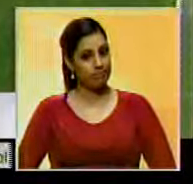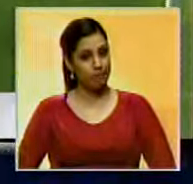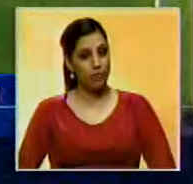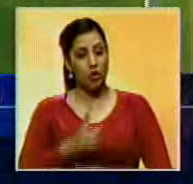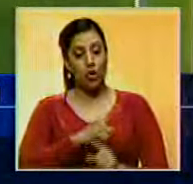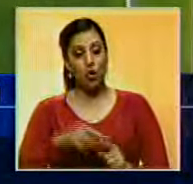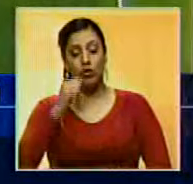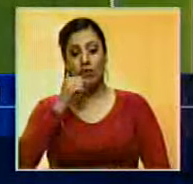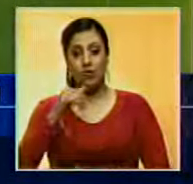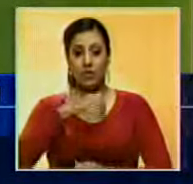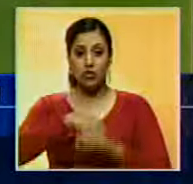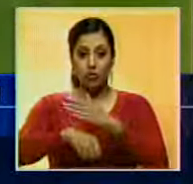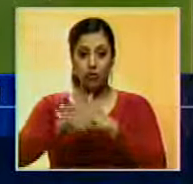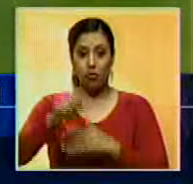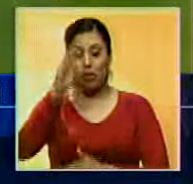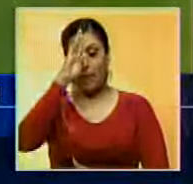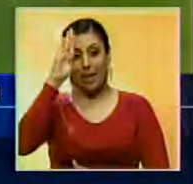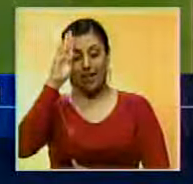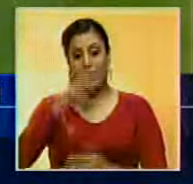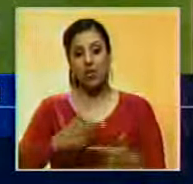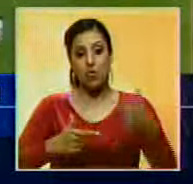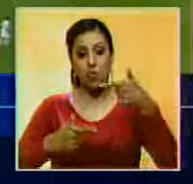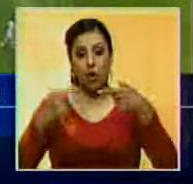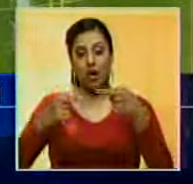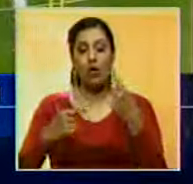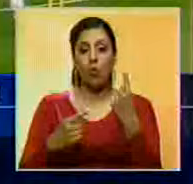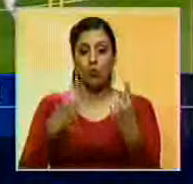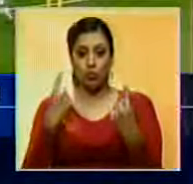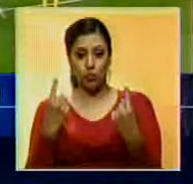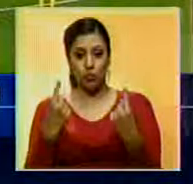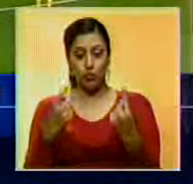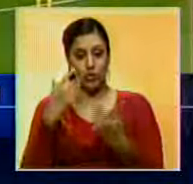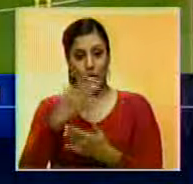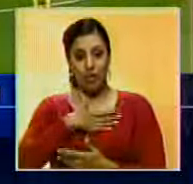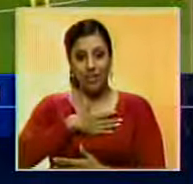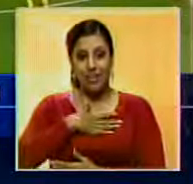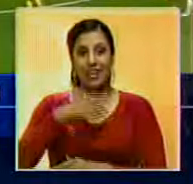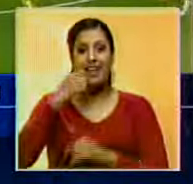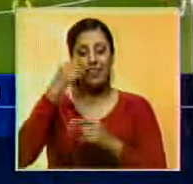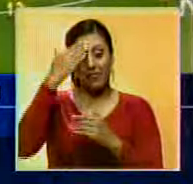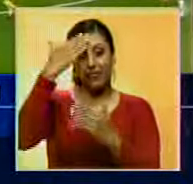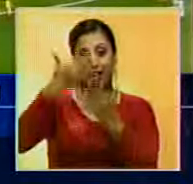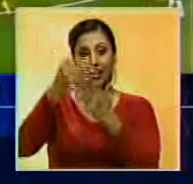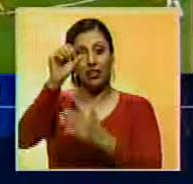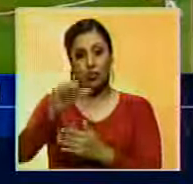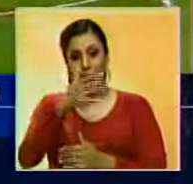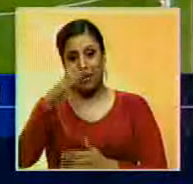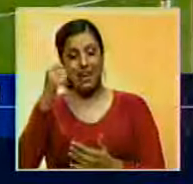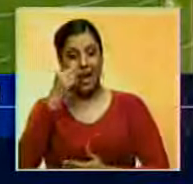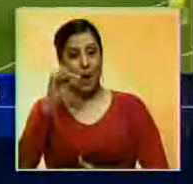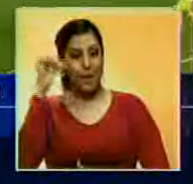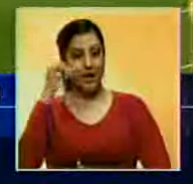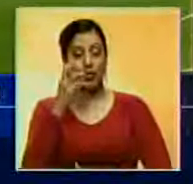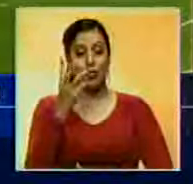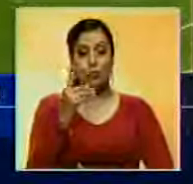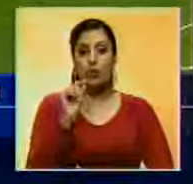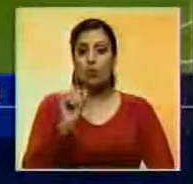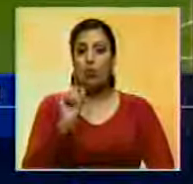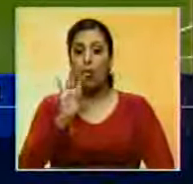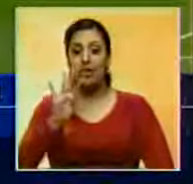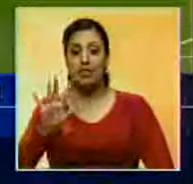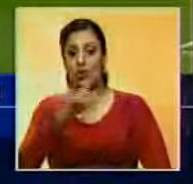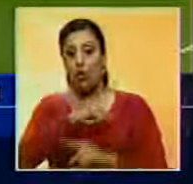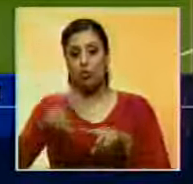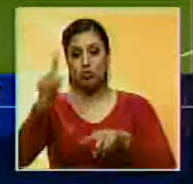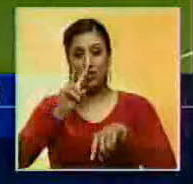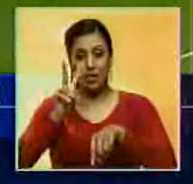En notas del fútbol, Real Madrid de igualante del Villarreal a un tanto. Bruno Soriano colocó al frente al submarino amarillo al minuto 45. Ya en